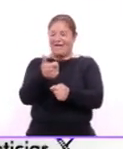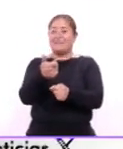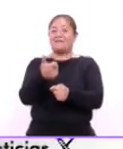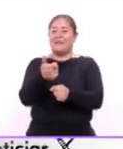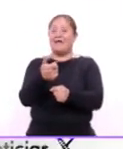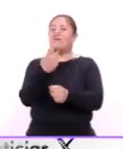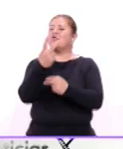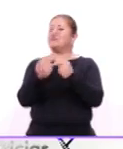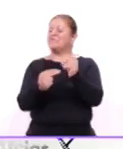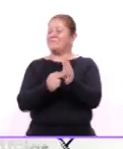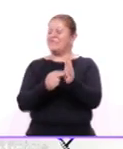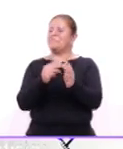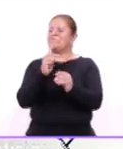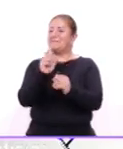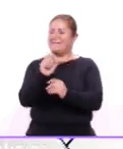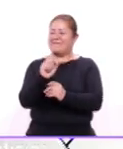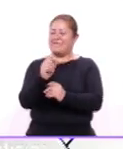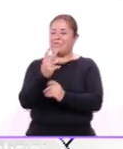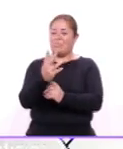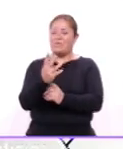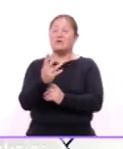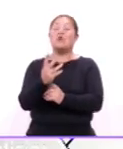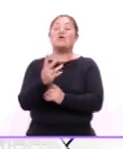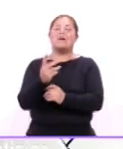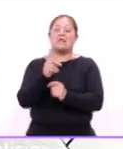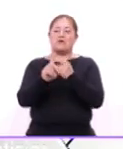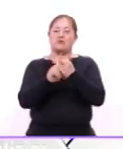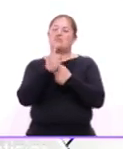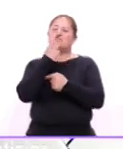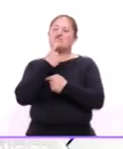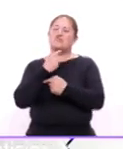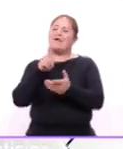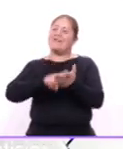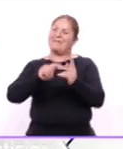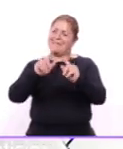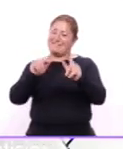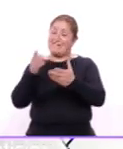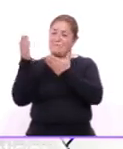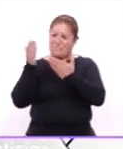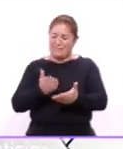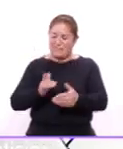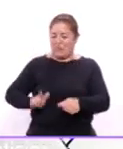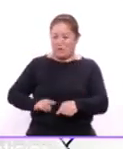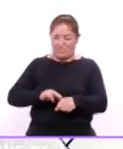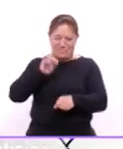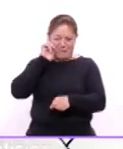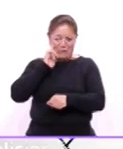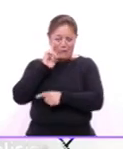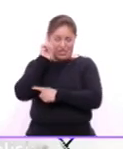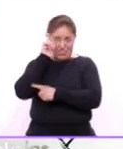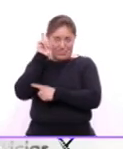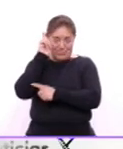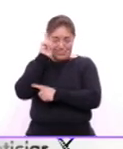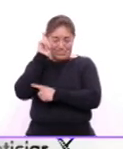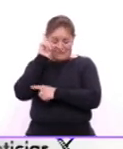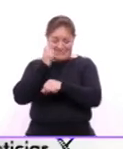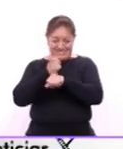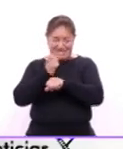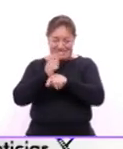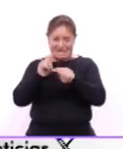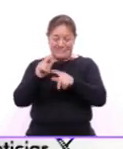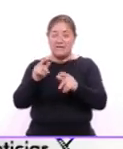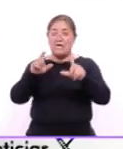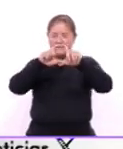la Cruz Roja Mexicana en Tlaxcala con la presencia de la gobernadora del estado Lorena Cuellar Cisneros y con el lema